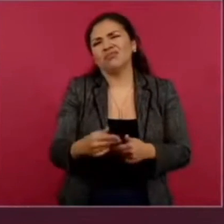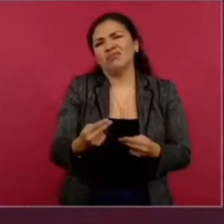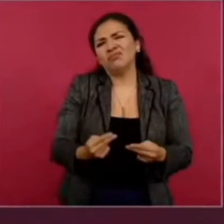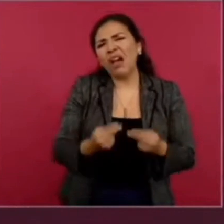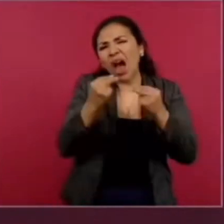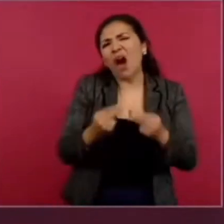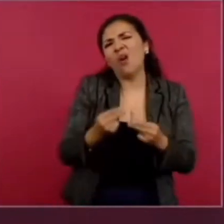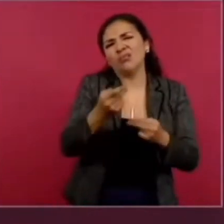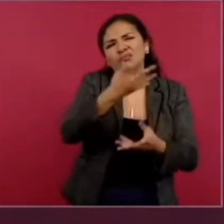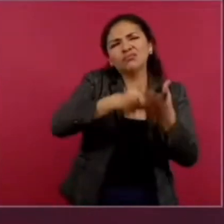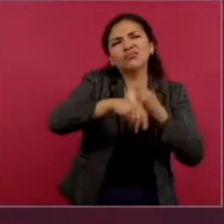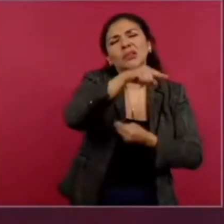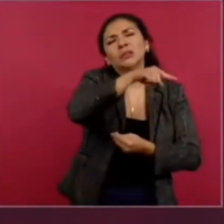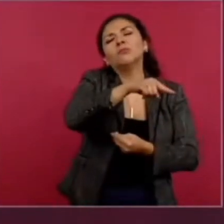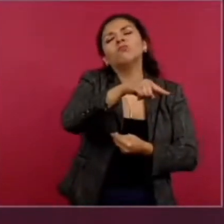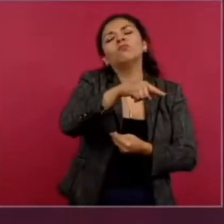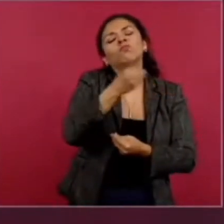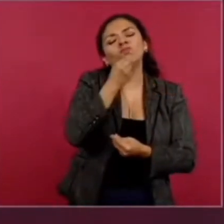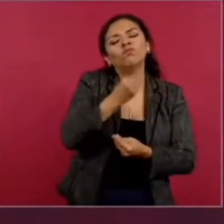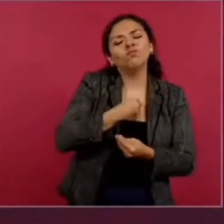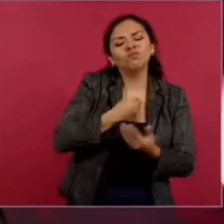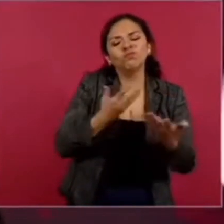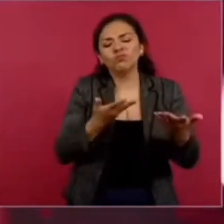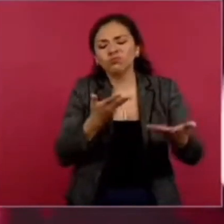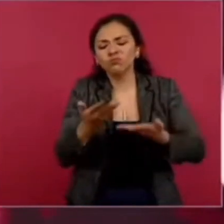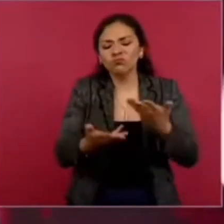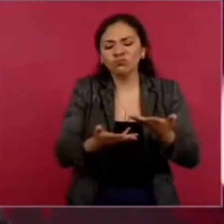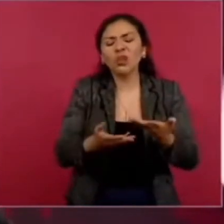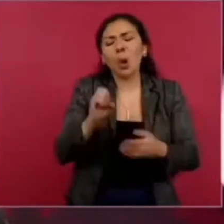y terminó aceptando de que debemos